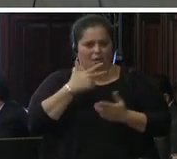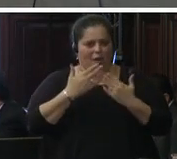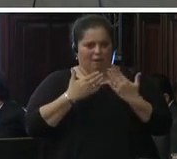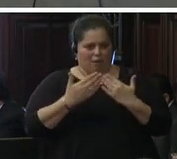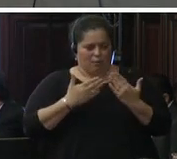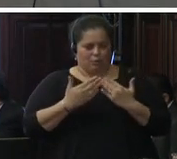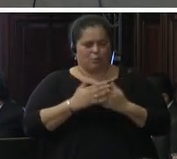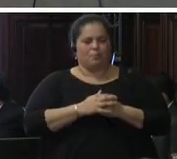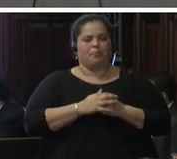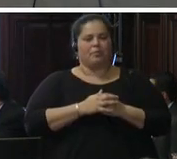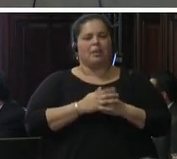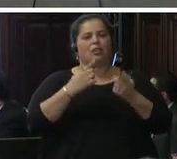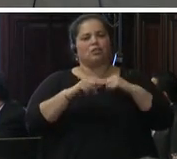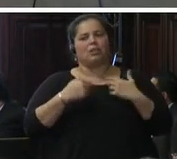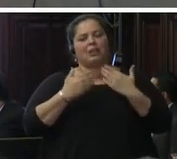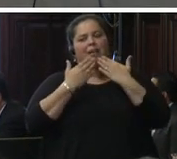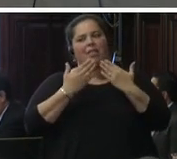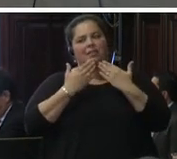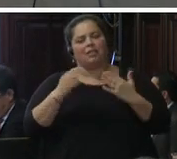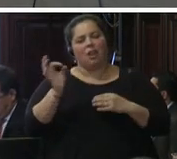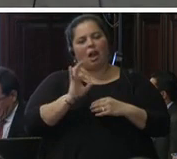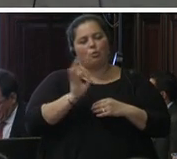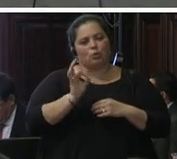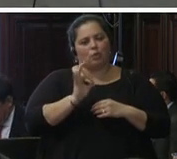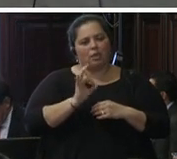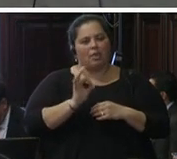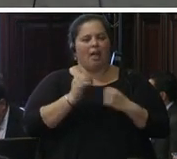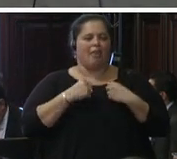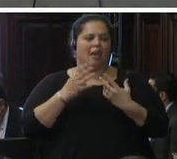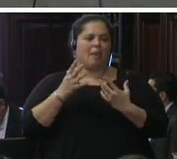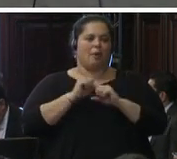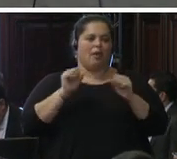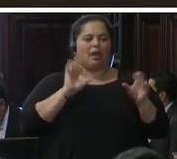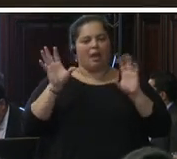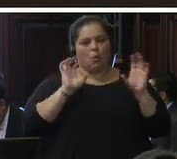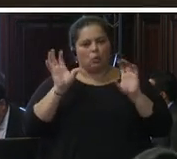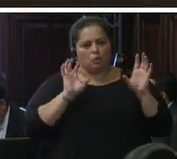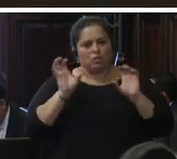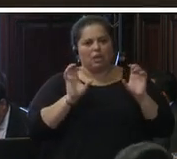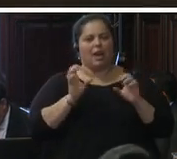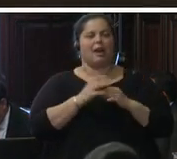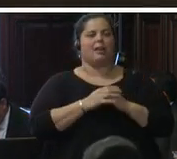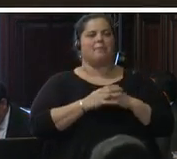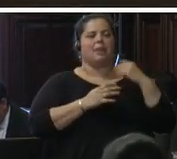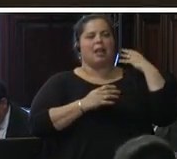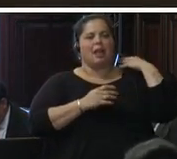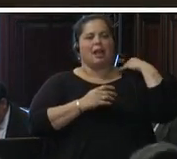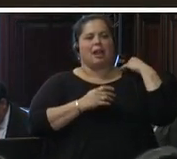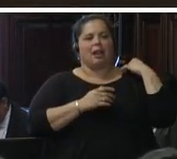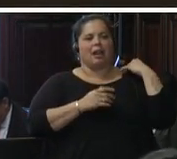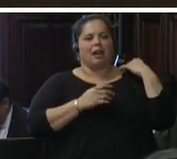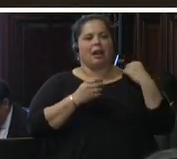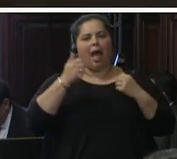y agradeciendo la oportunidad de escuchar la posición de